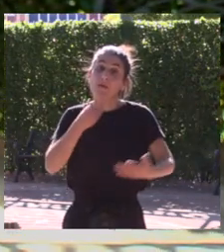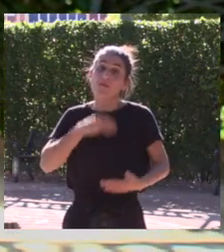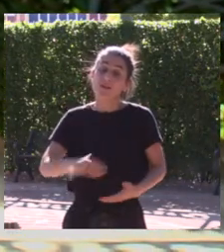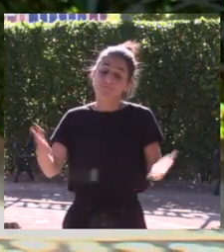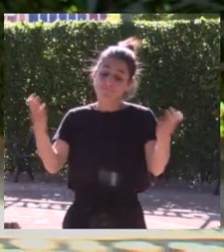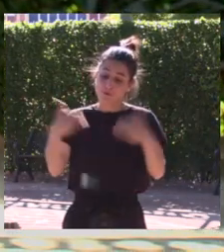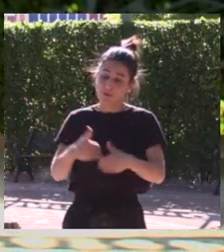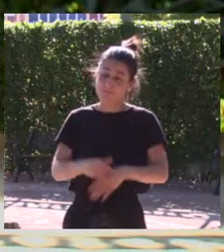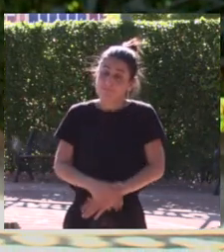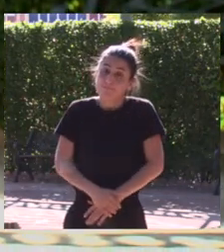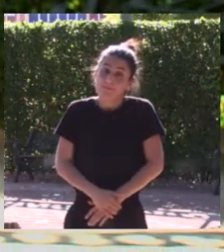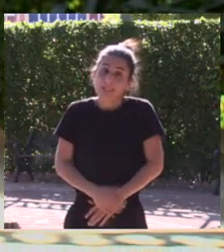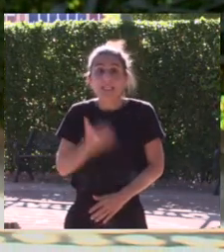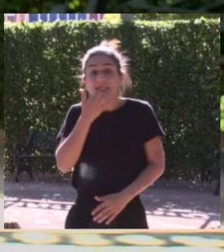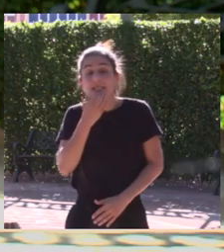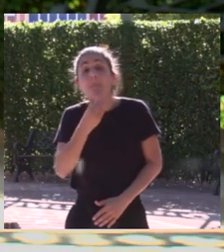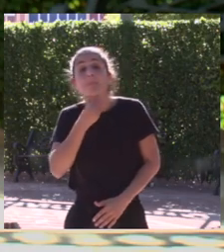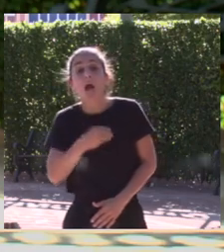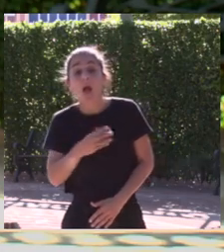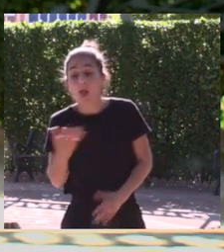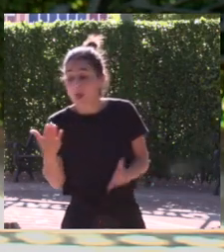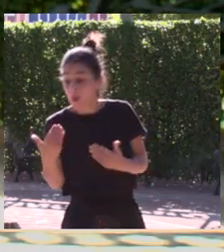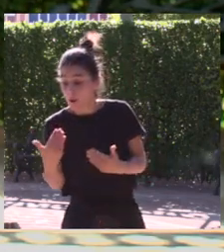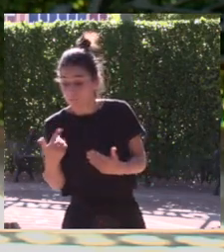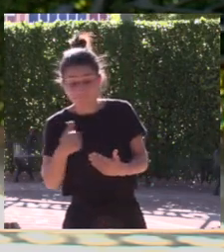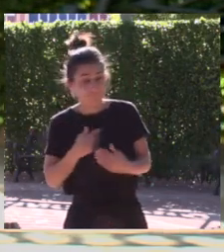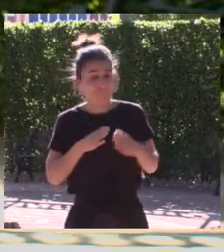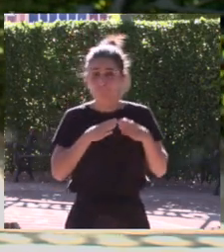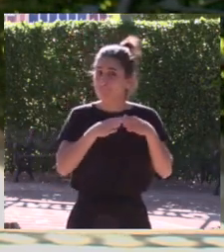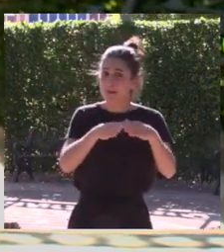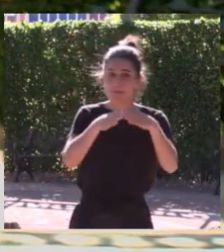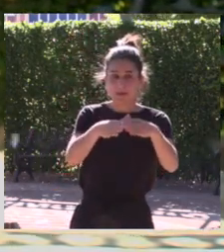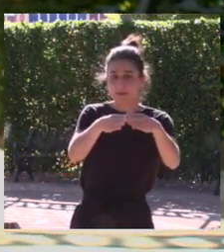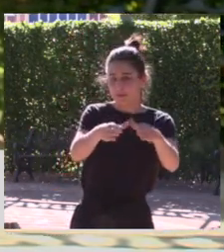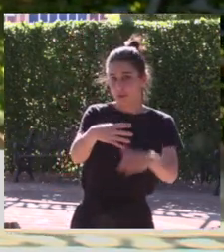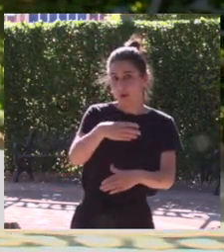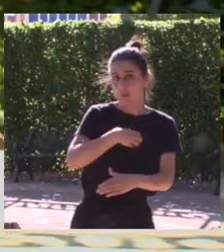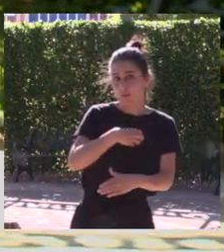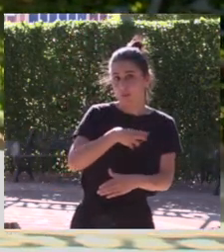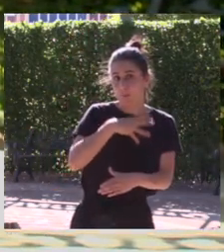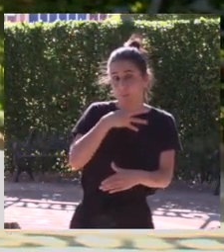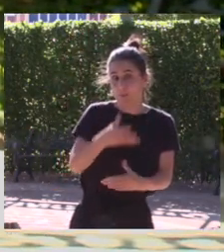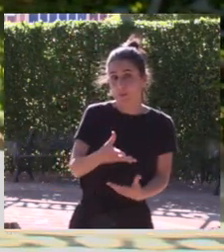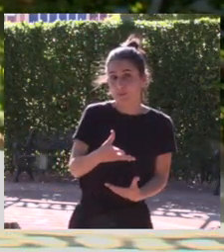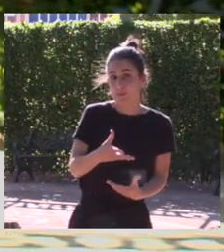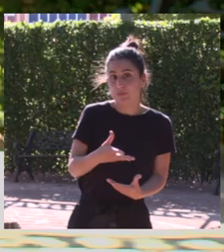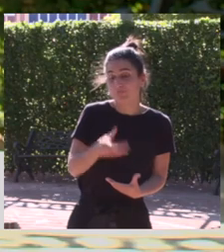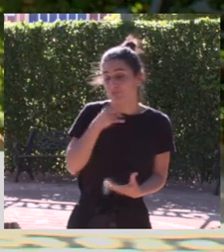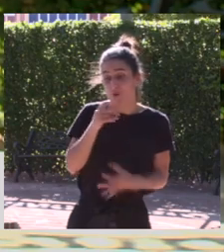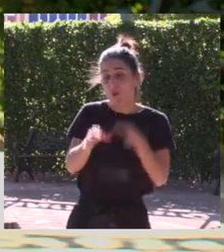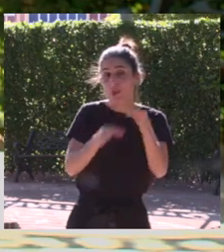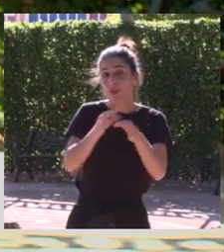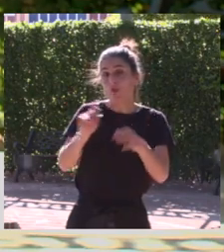no me corresponde beca para el año siguiente sin beca no puedo navegar no podría llegar a final de